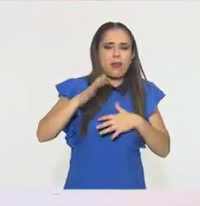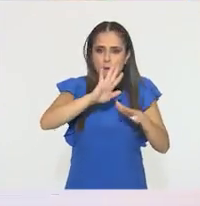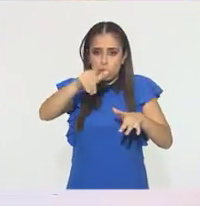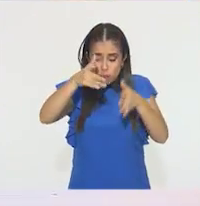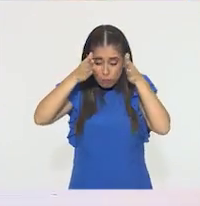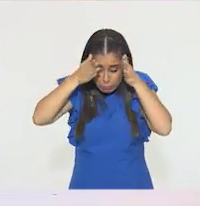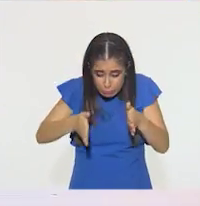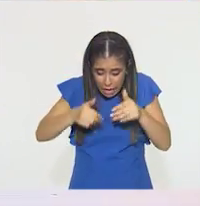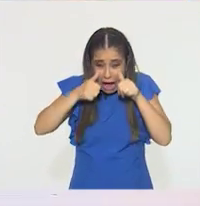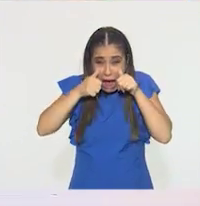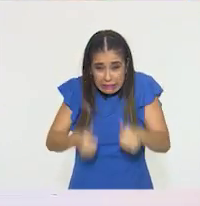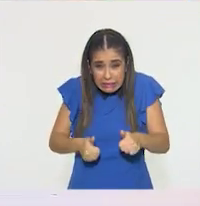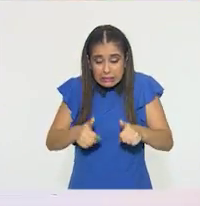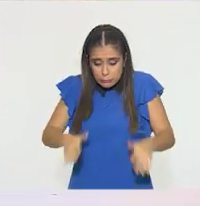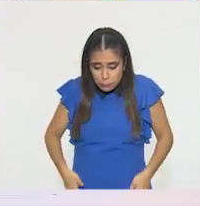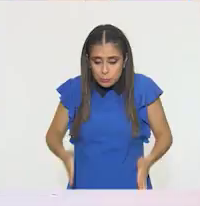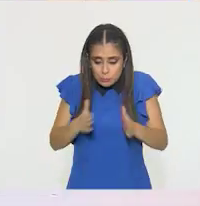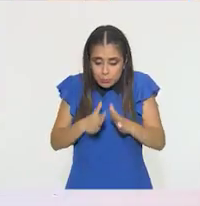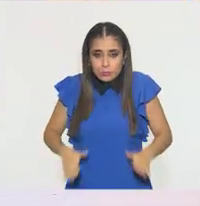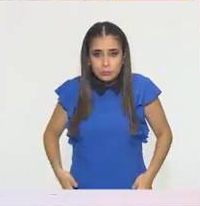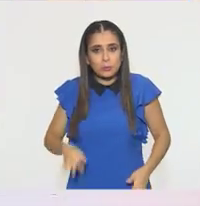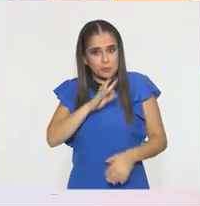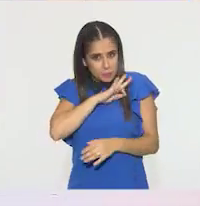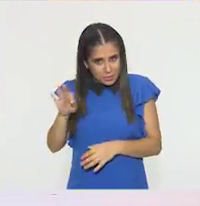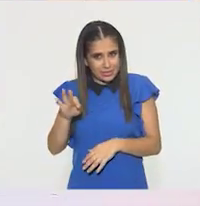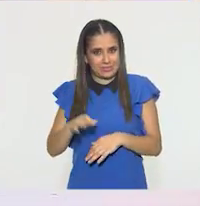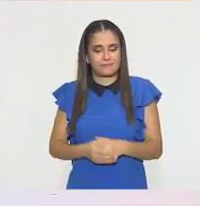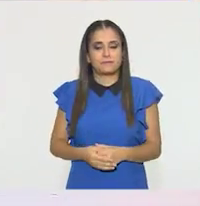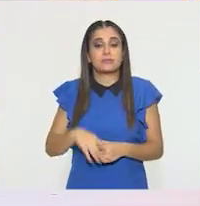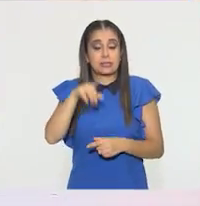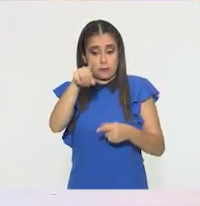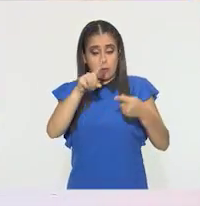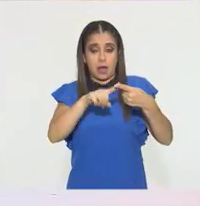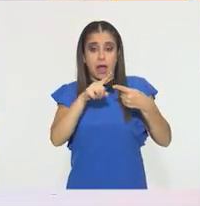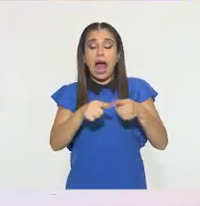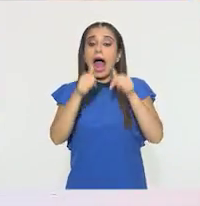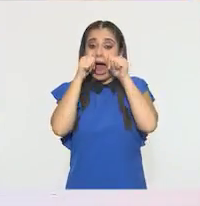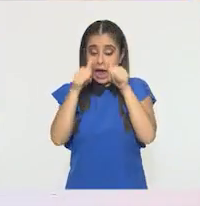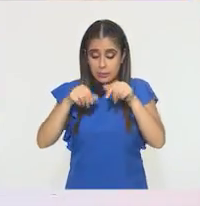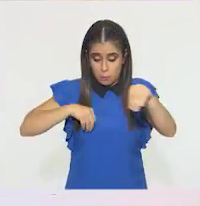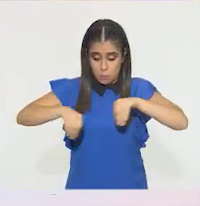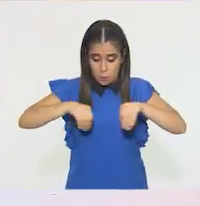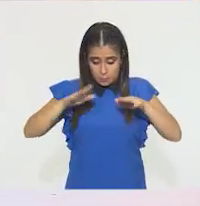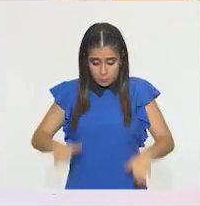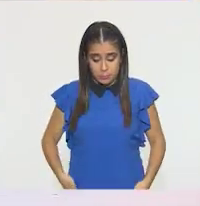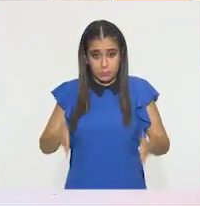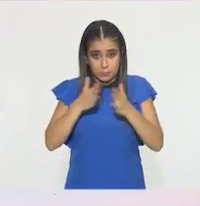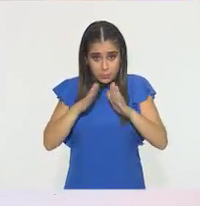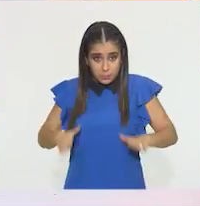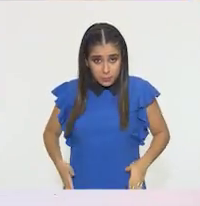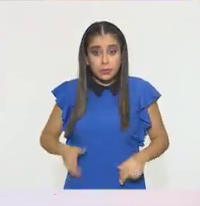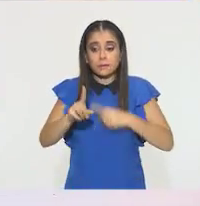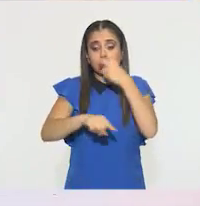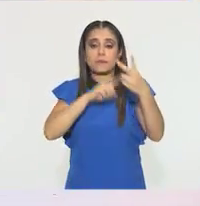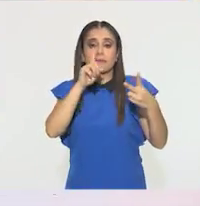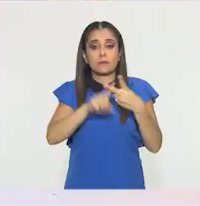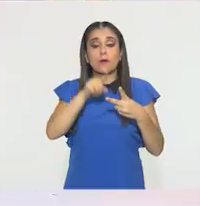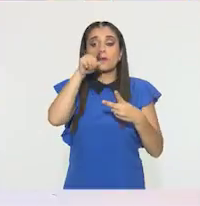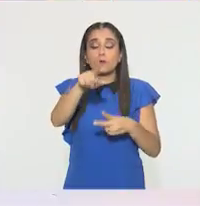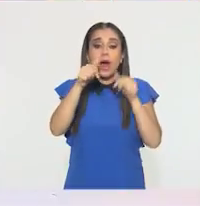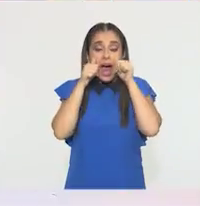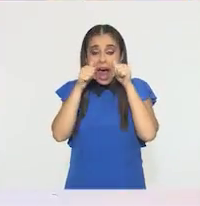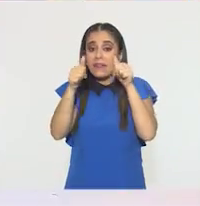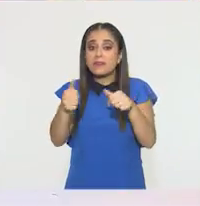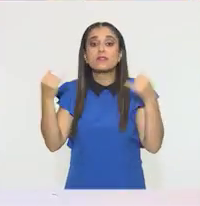Excelente. Muy bien. Ahora, aparte de poner atención con los movimientos, vamos a poner atención con algo muy